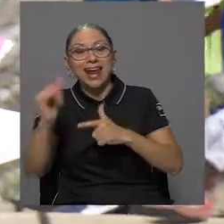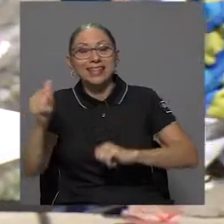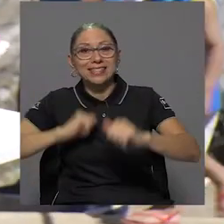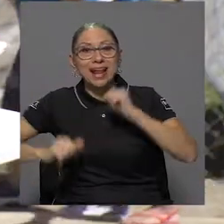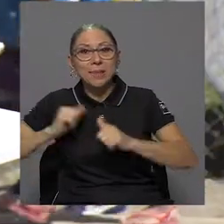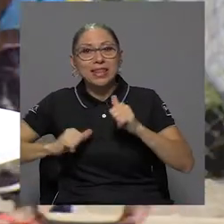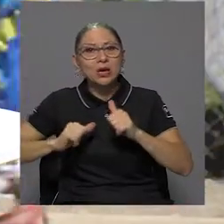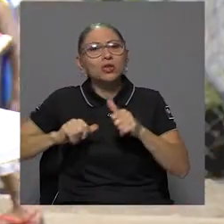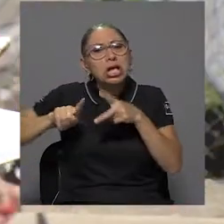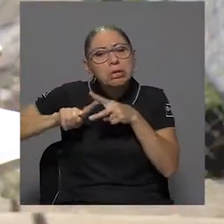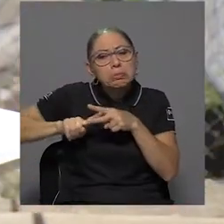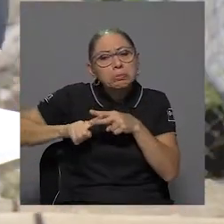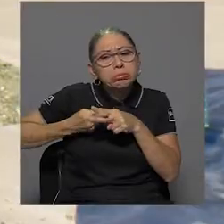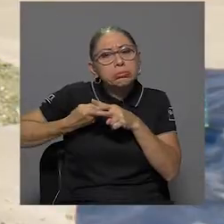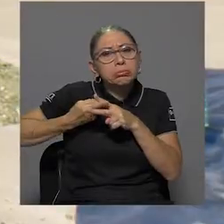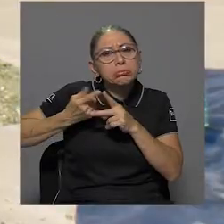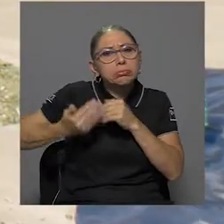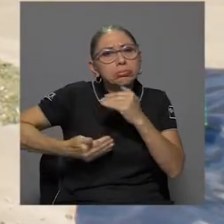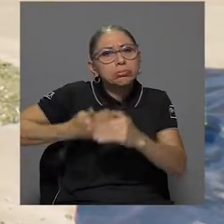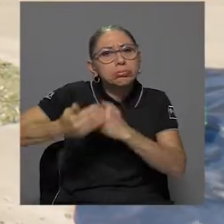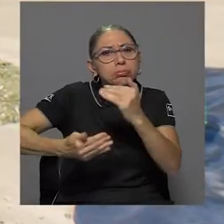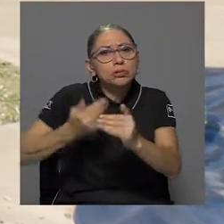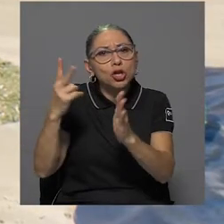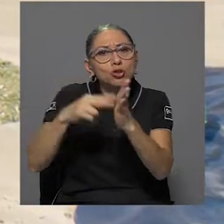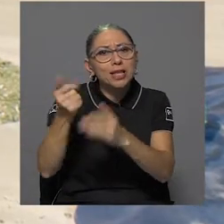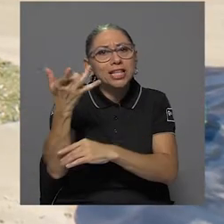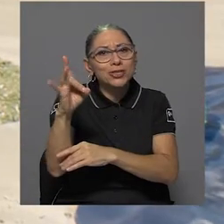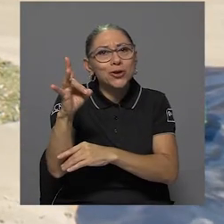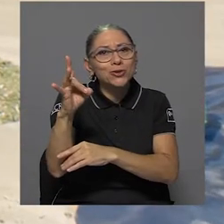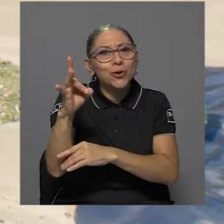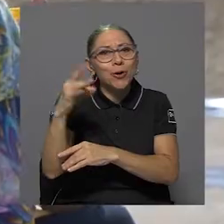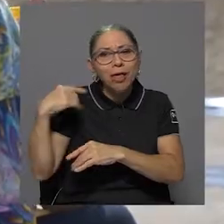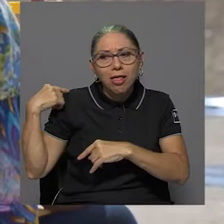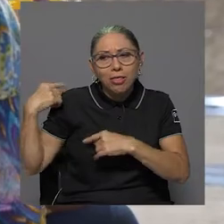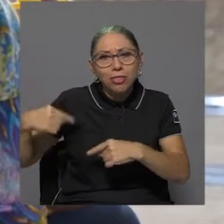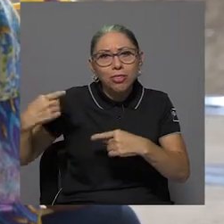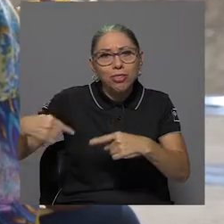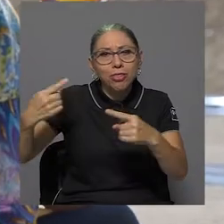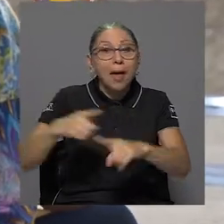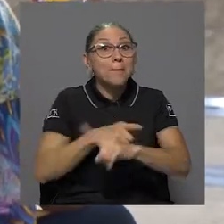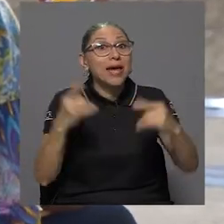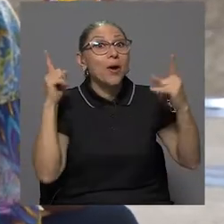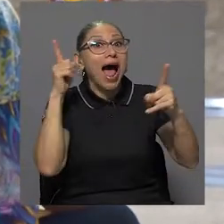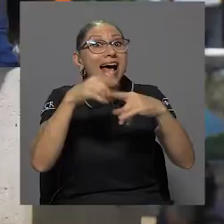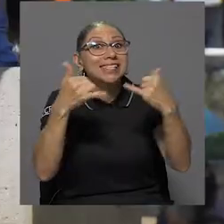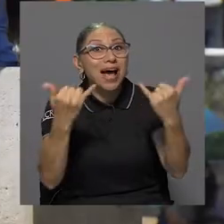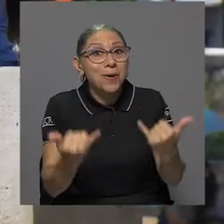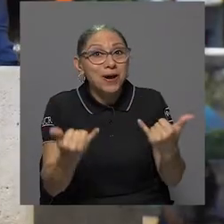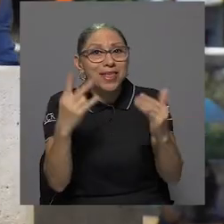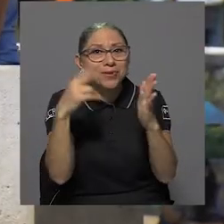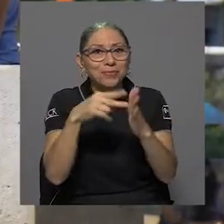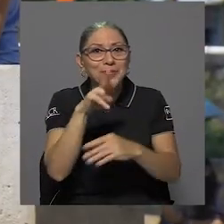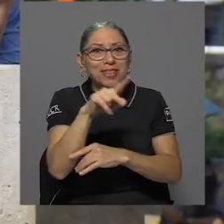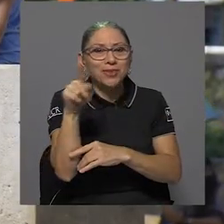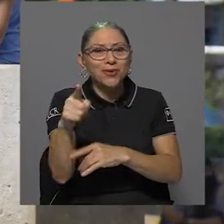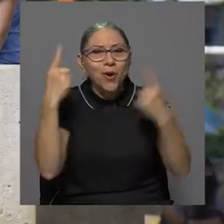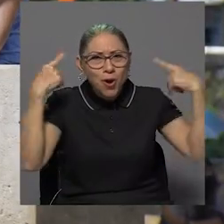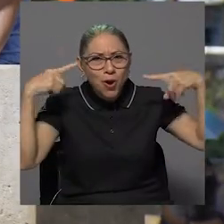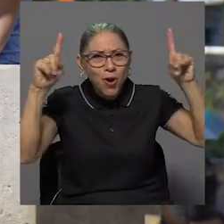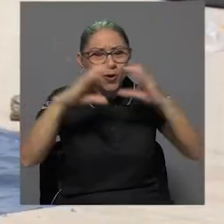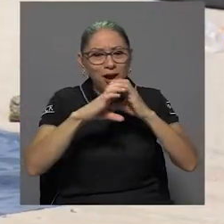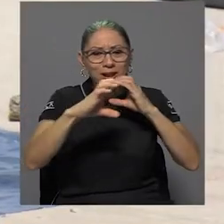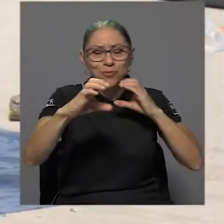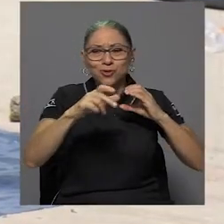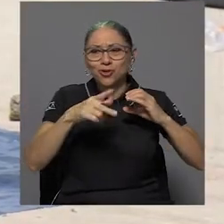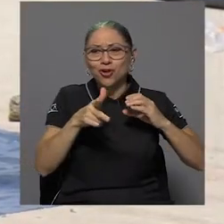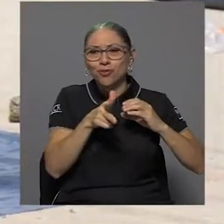desde el 2018. Pero hasta este 2021, logró salir del campus para encontrarse con la gente,